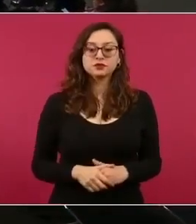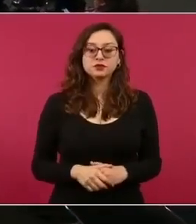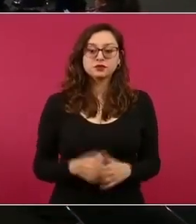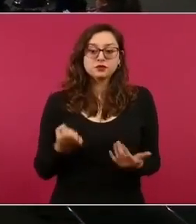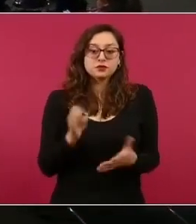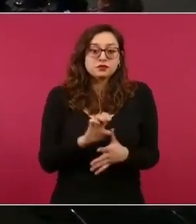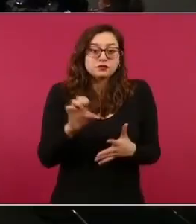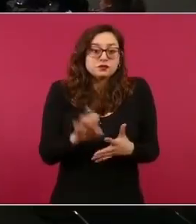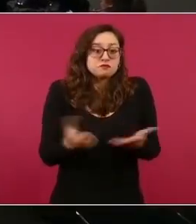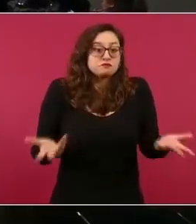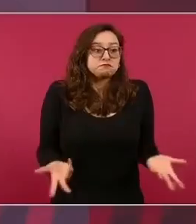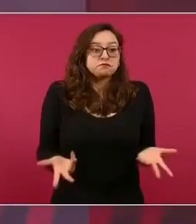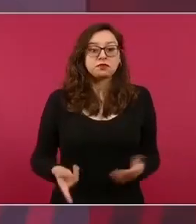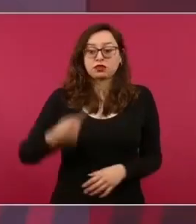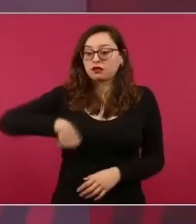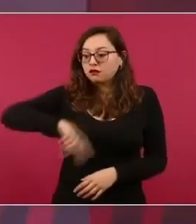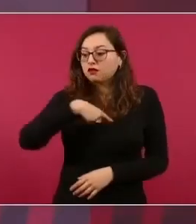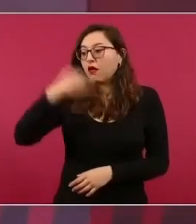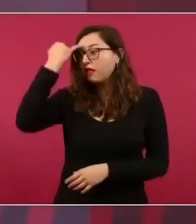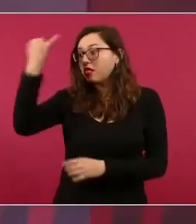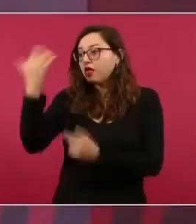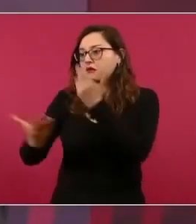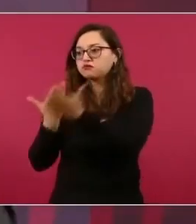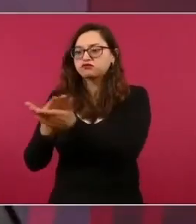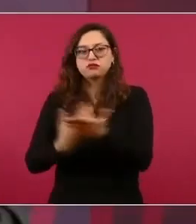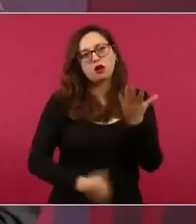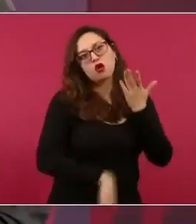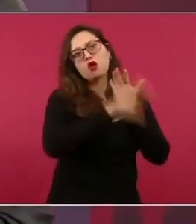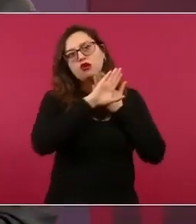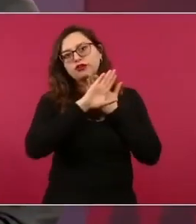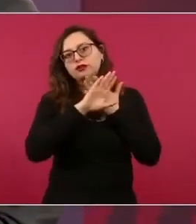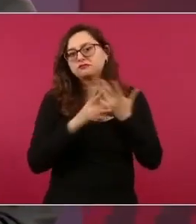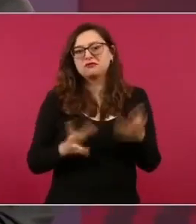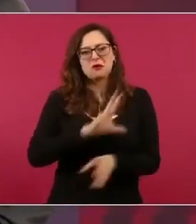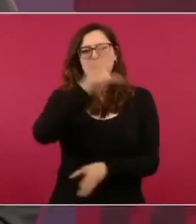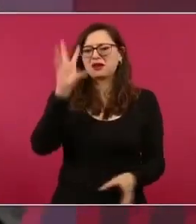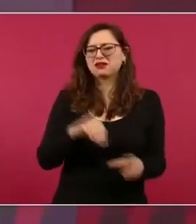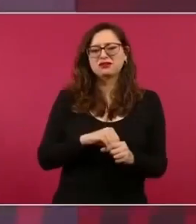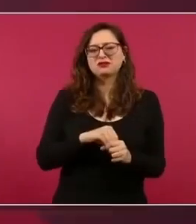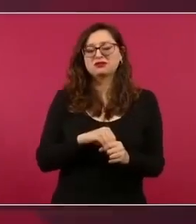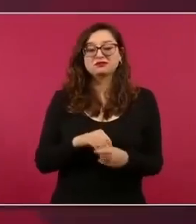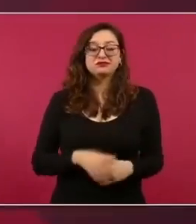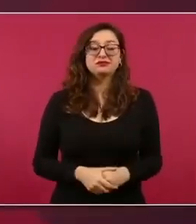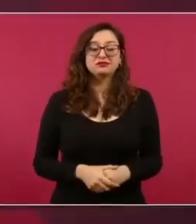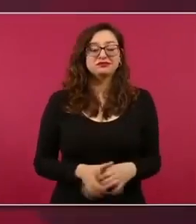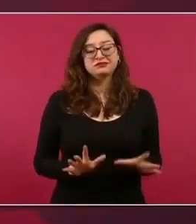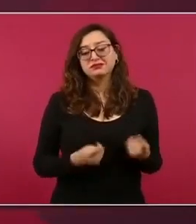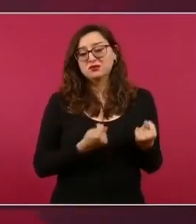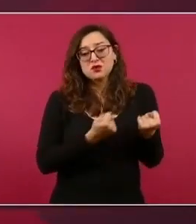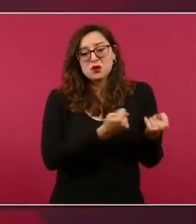pero nosotros tenemos que cuidar al pueblo